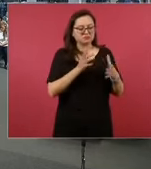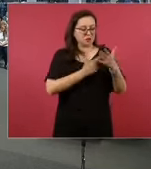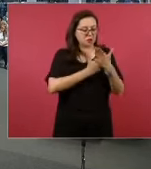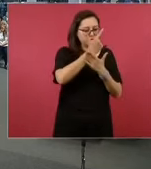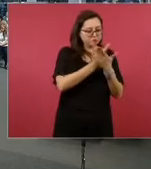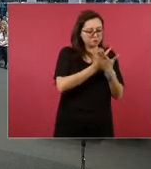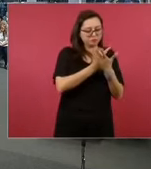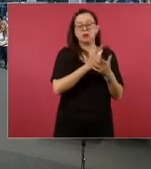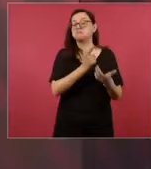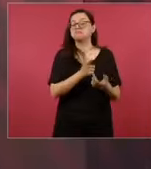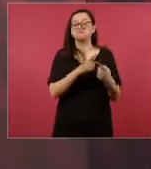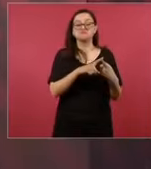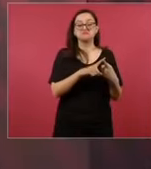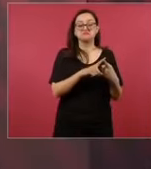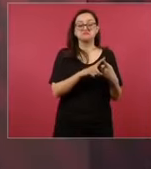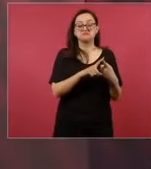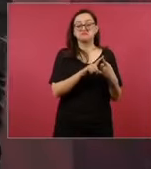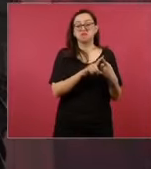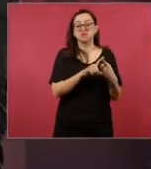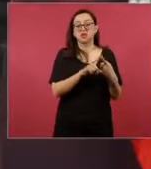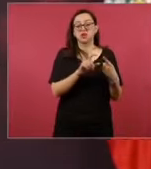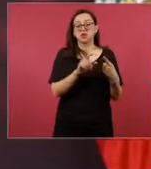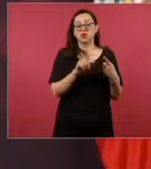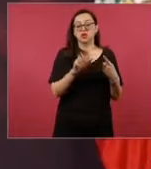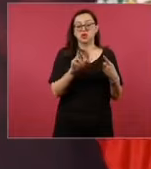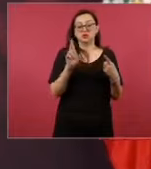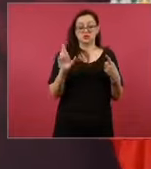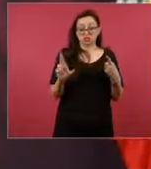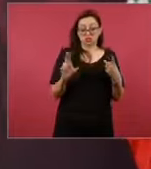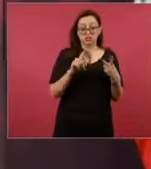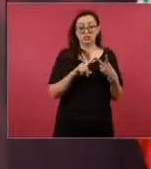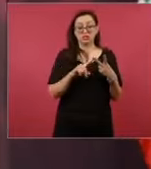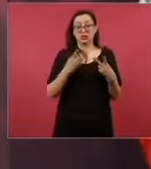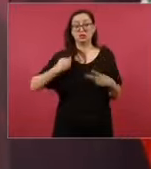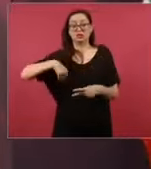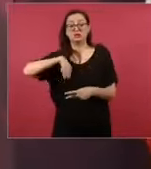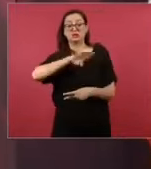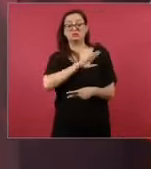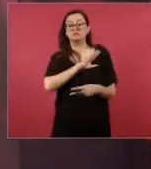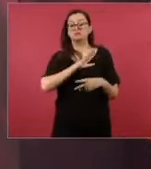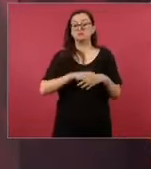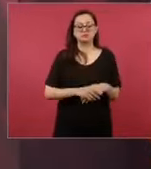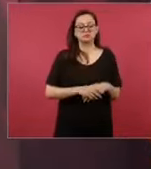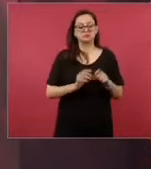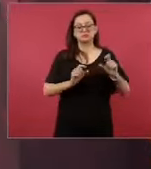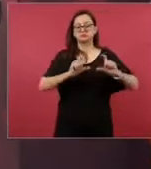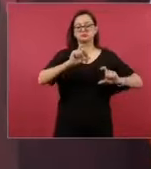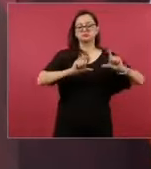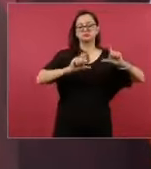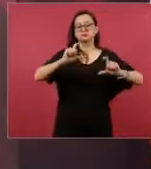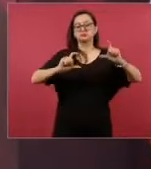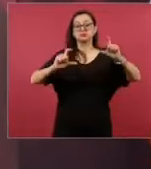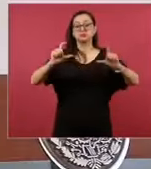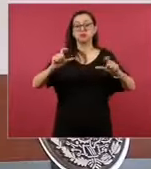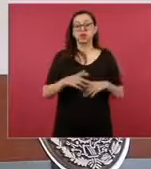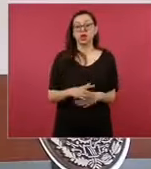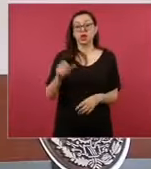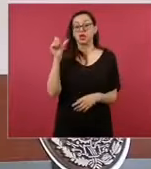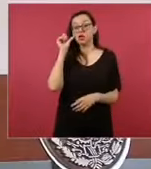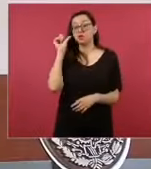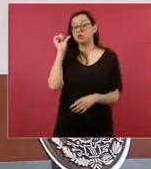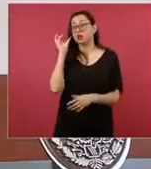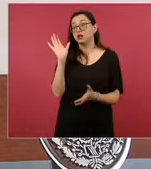Sí, y ayer, como si nada, se disculpó, dice no sé qué pasó,